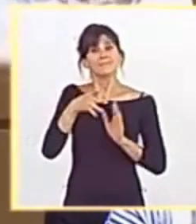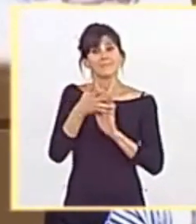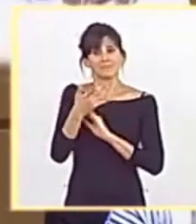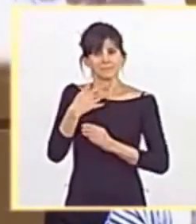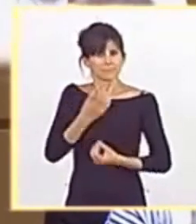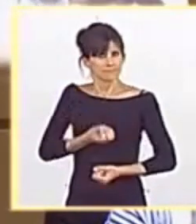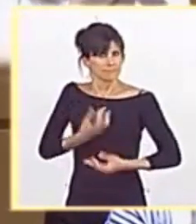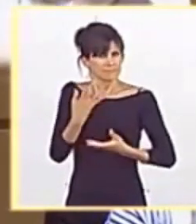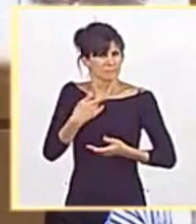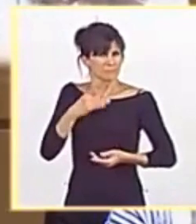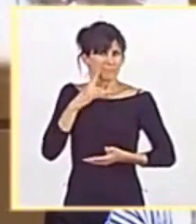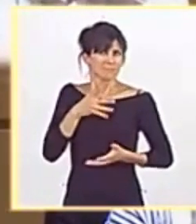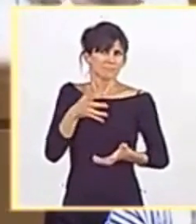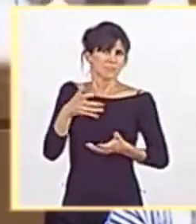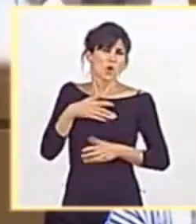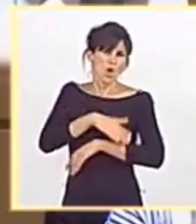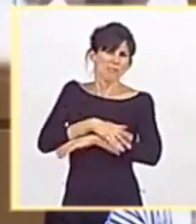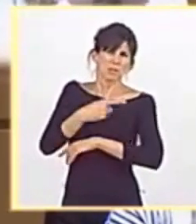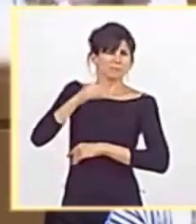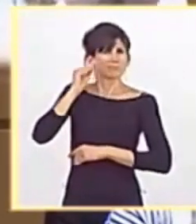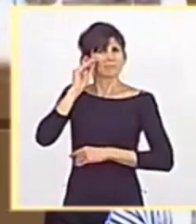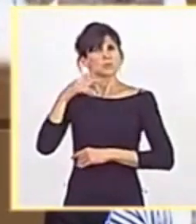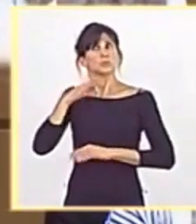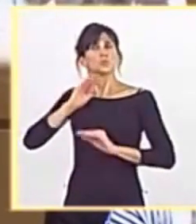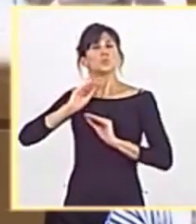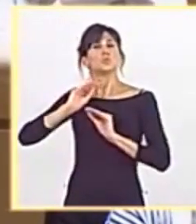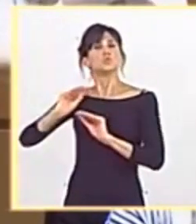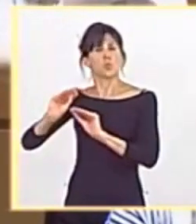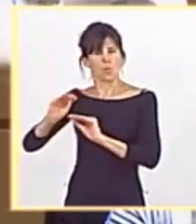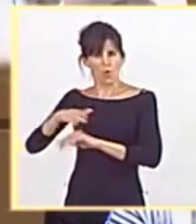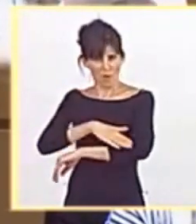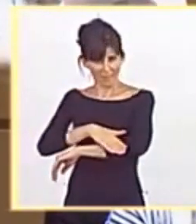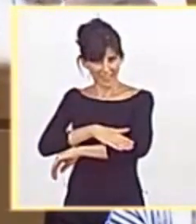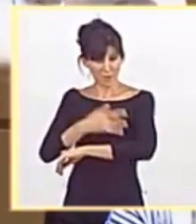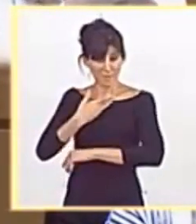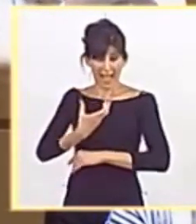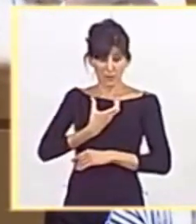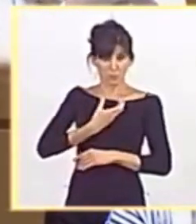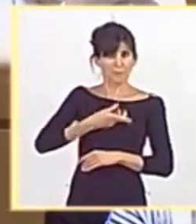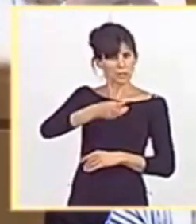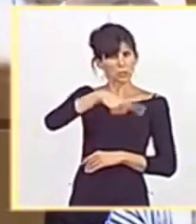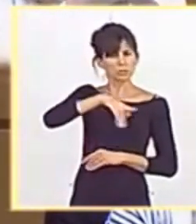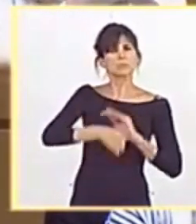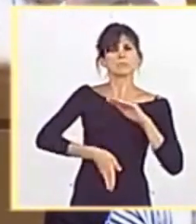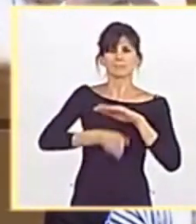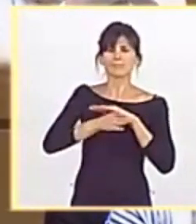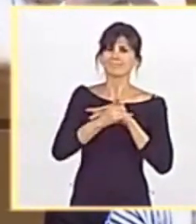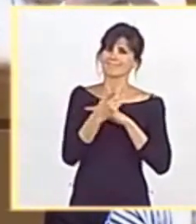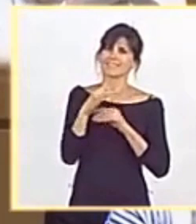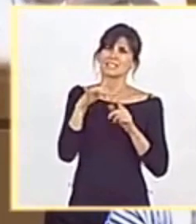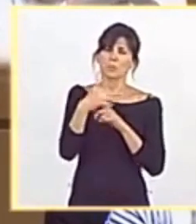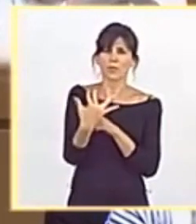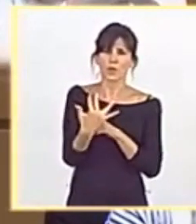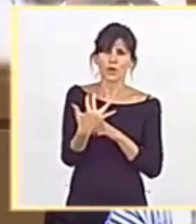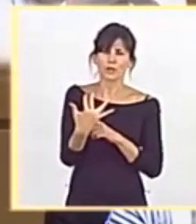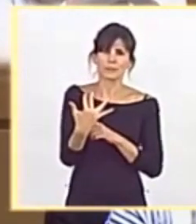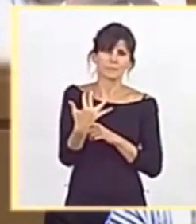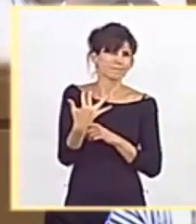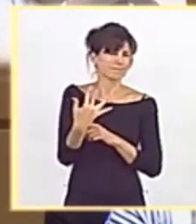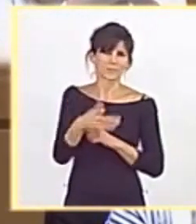mensajes triunfalistas del Gobierno, de su Gobierno, los ayuntamientos continúan en una situación muy